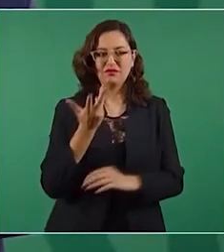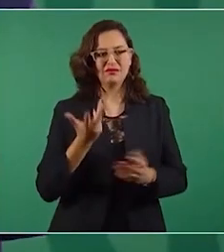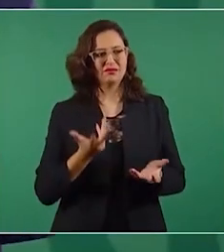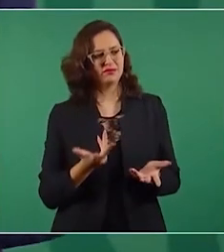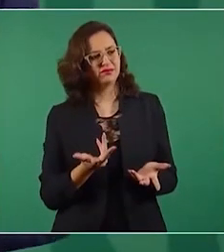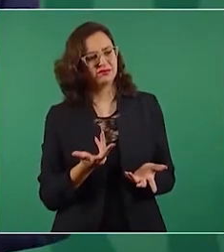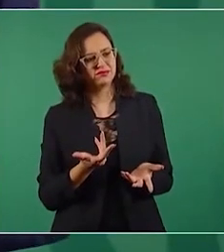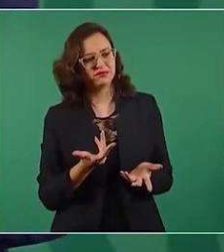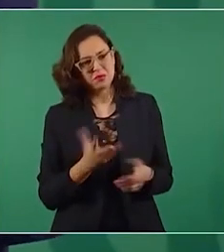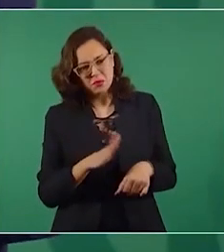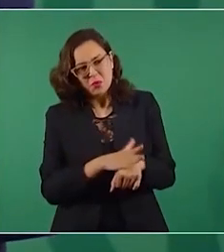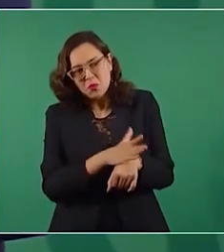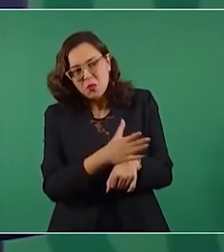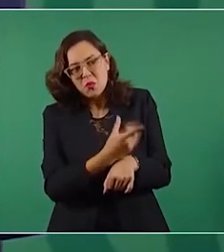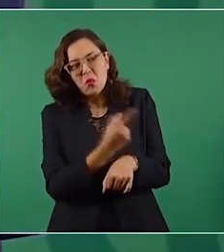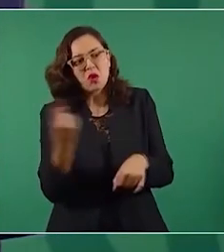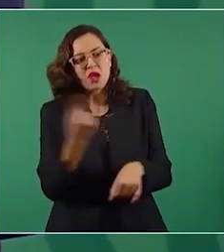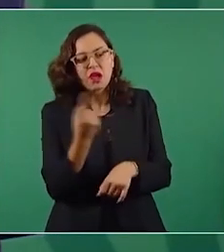no hay argumento,